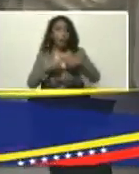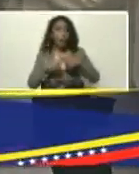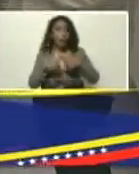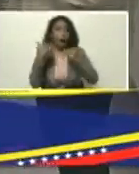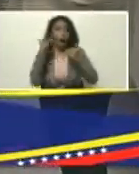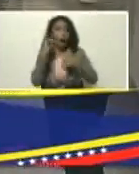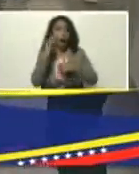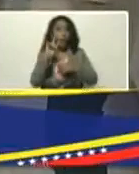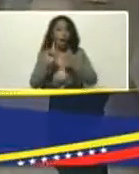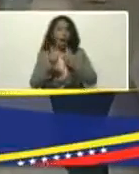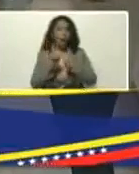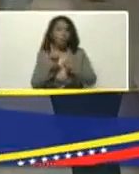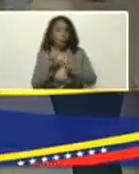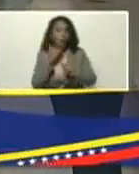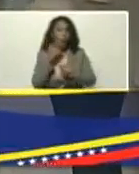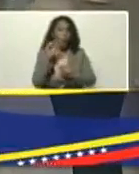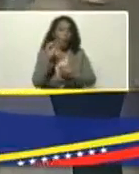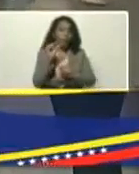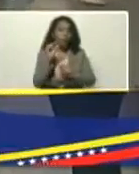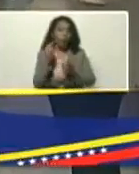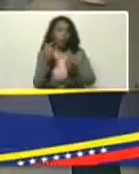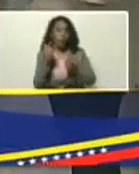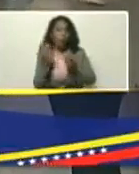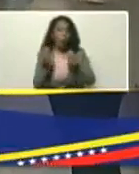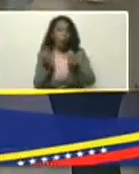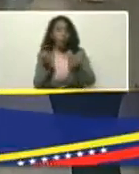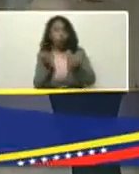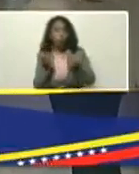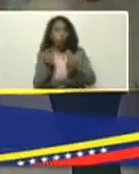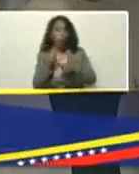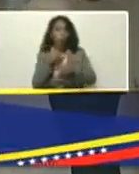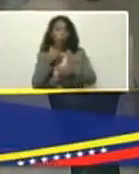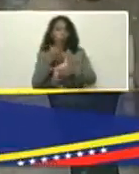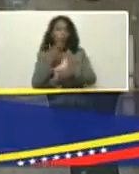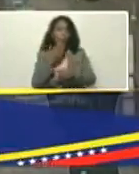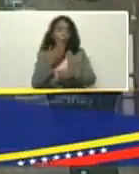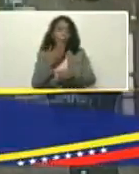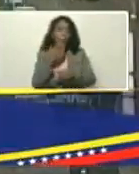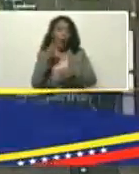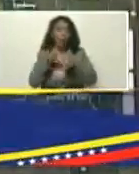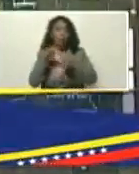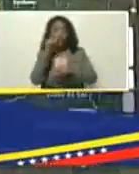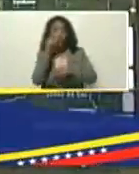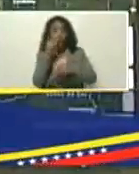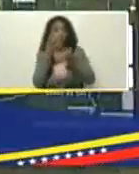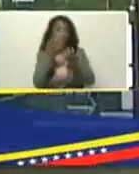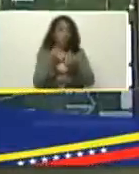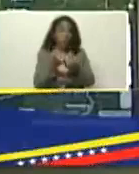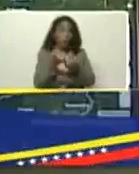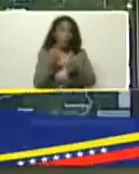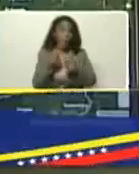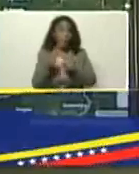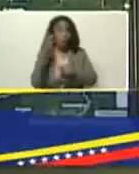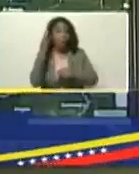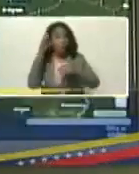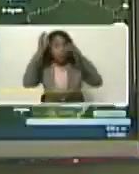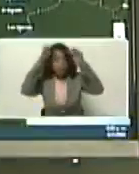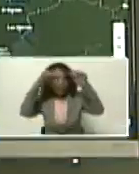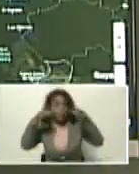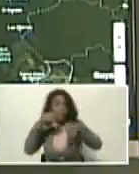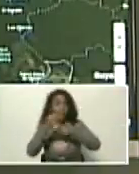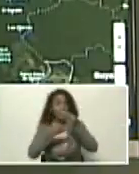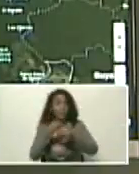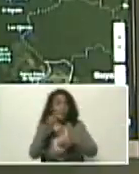precipitaciones, pero cuando se presenta el niño, la niña nos trae lluvia, pero cuando tenemos el niño, se origina sequía,